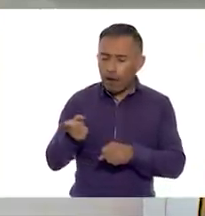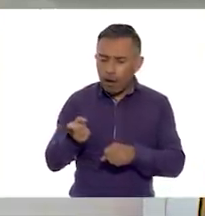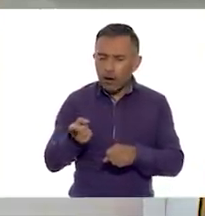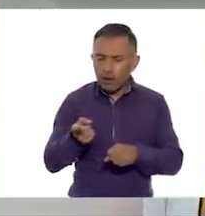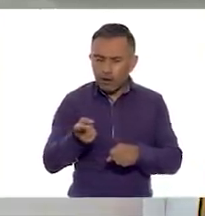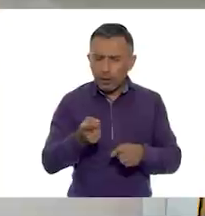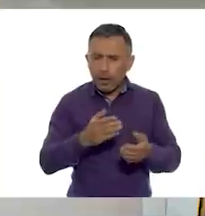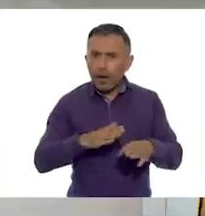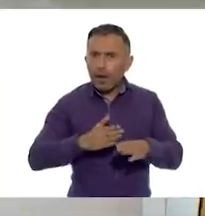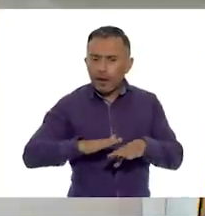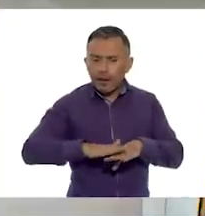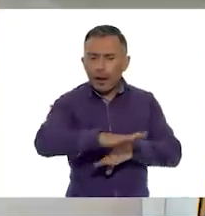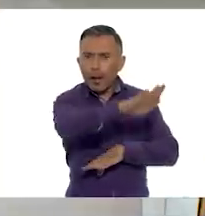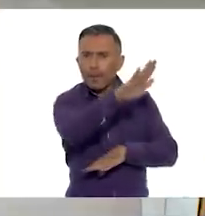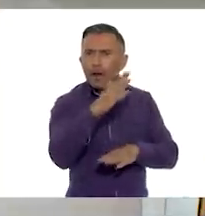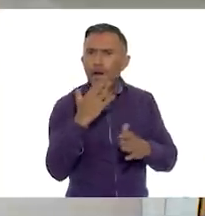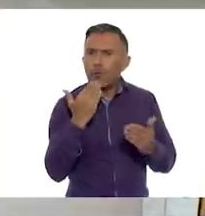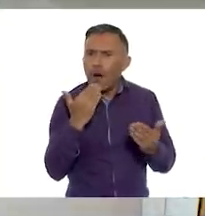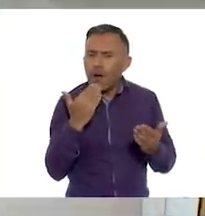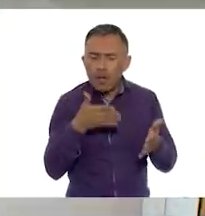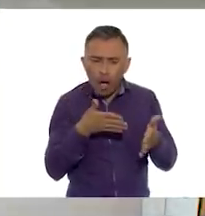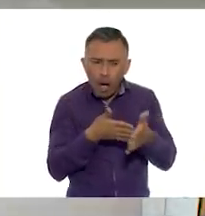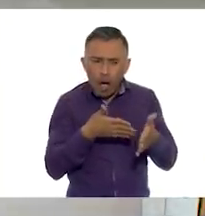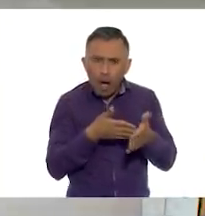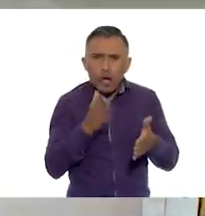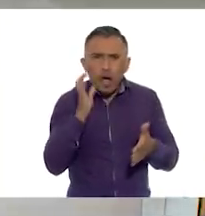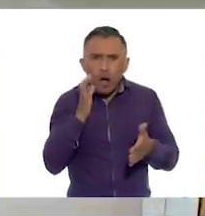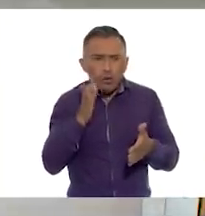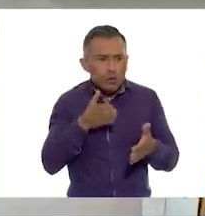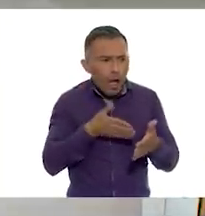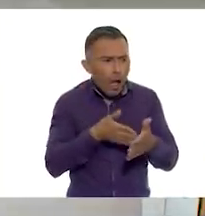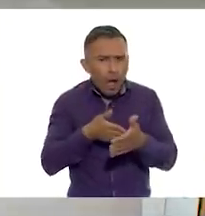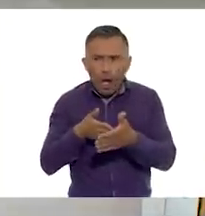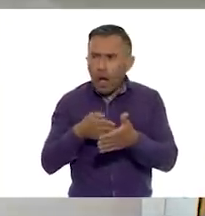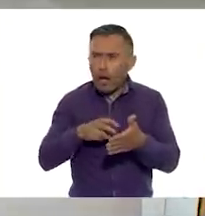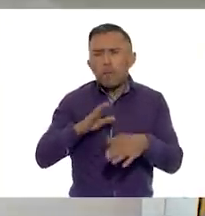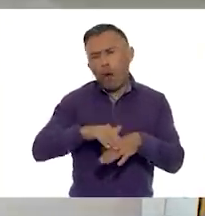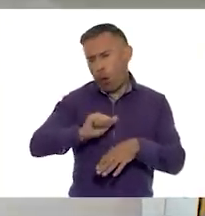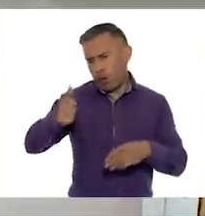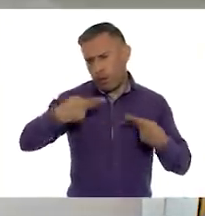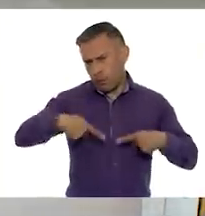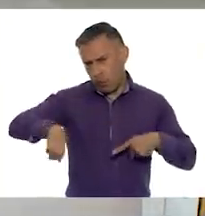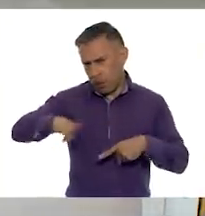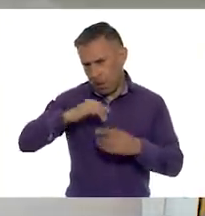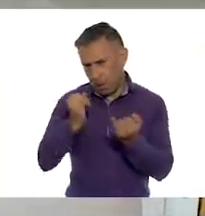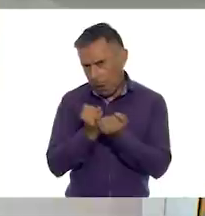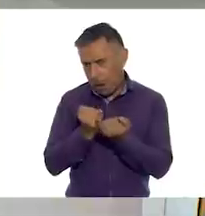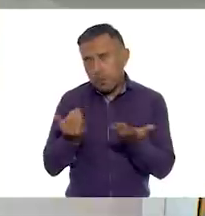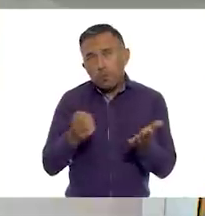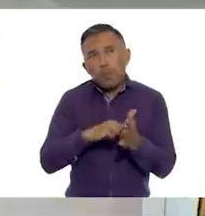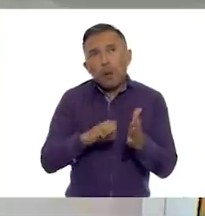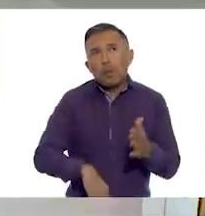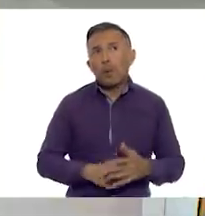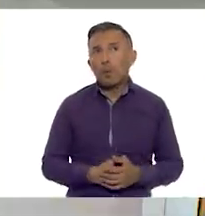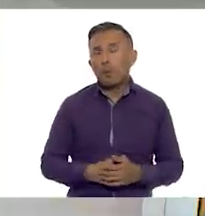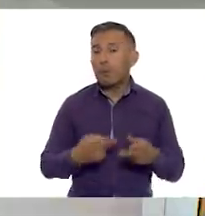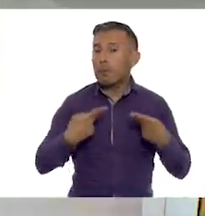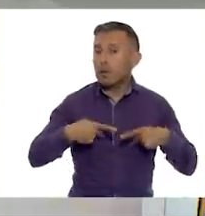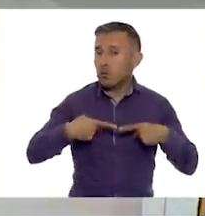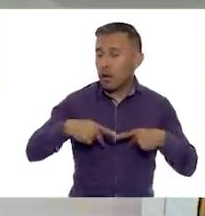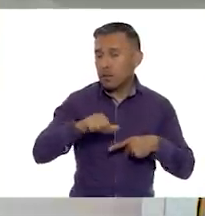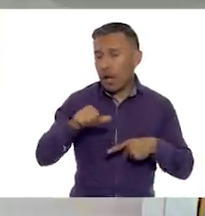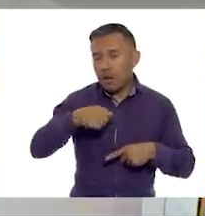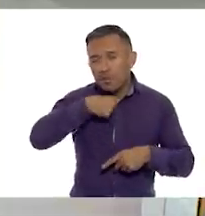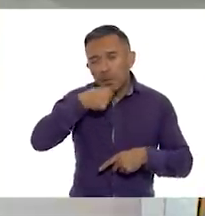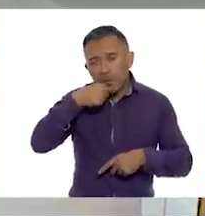faciliten la movilidad de Carlos. Y cualquier otra persona que lo requiera, ¿eh? Por ejemplo, personas mayores